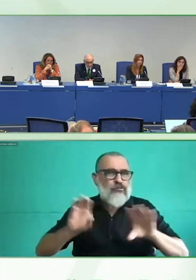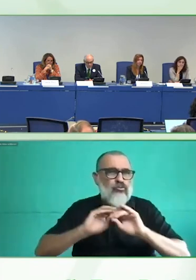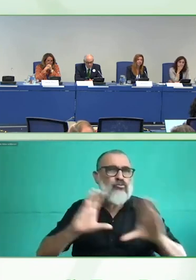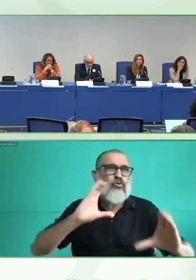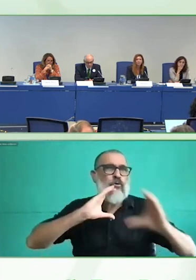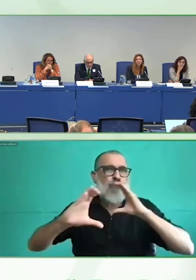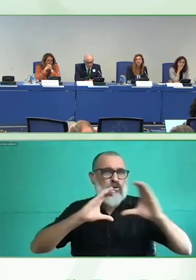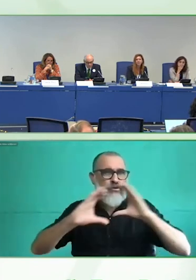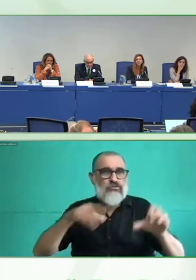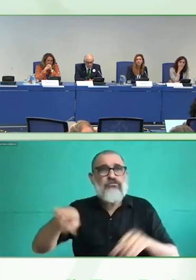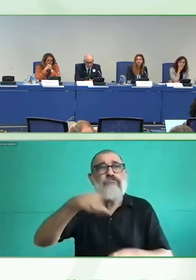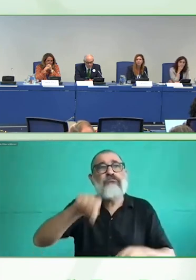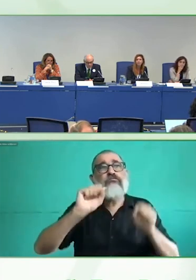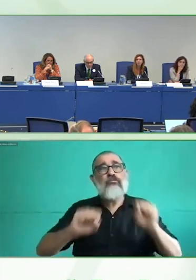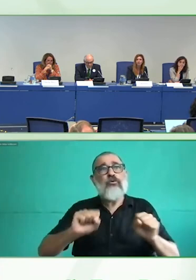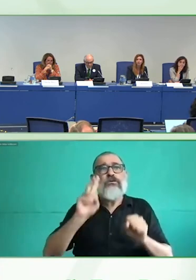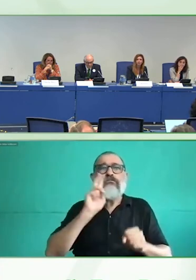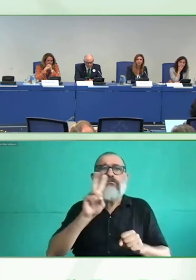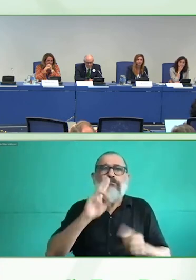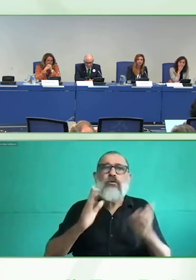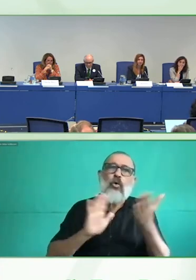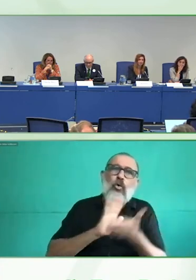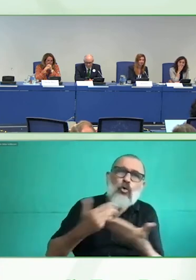transferibles. Gracias por acompañarnos.